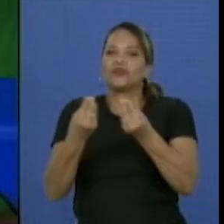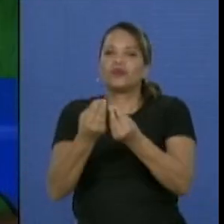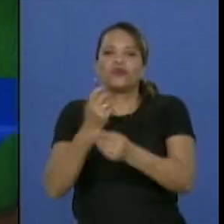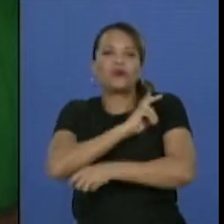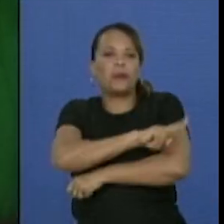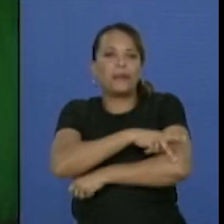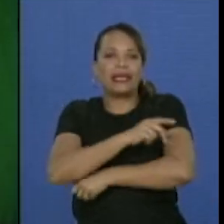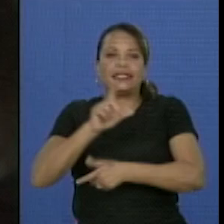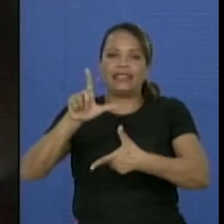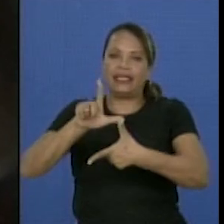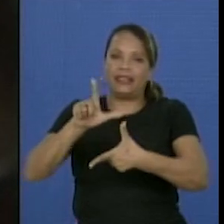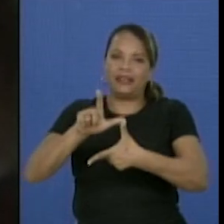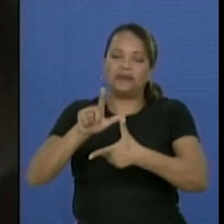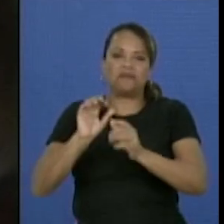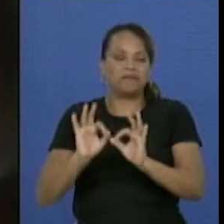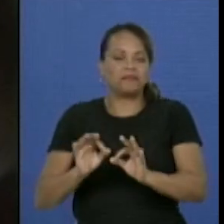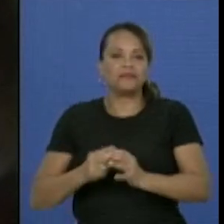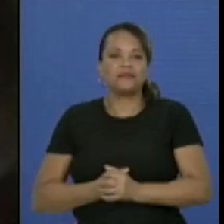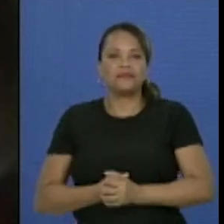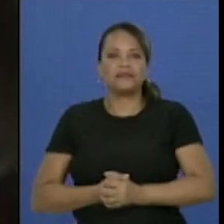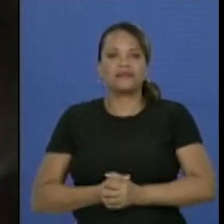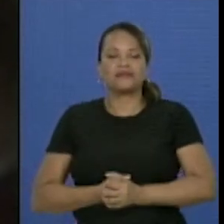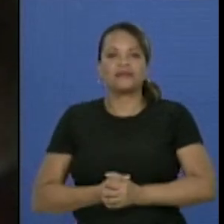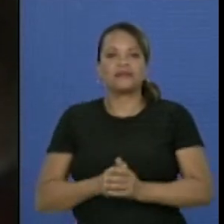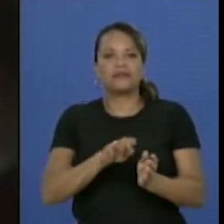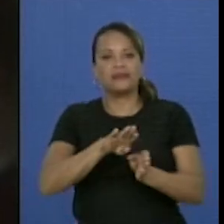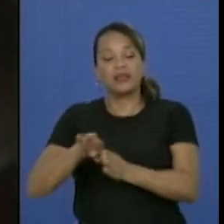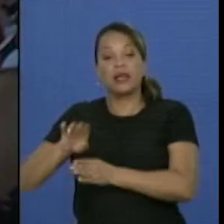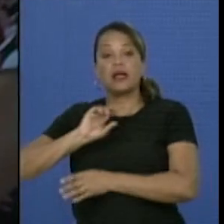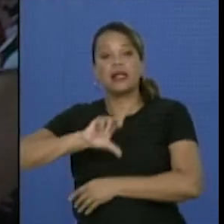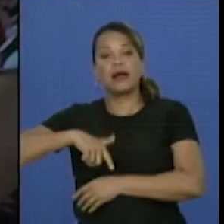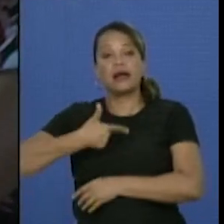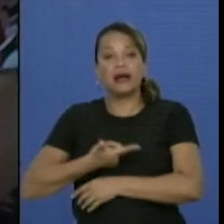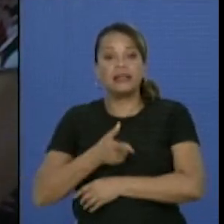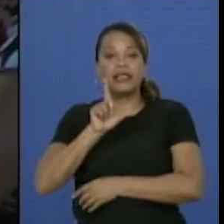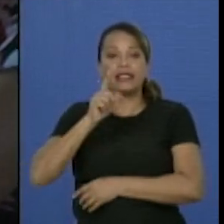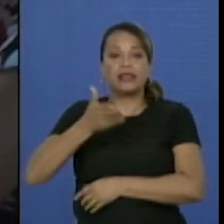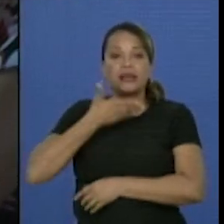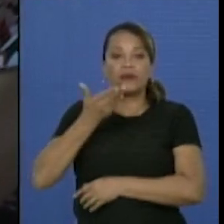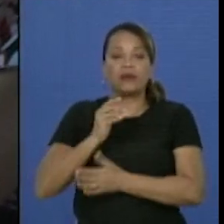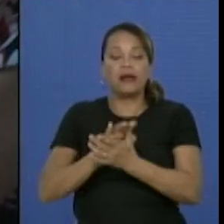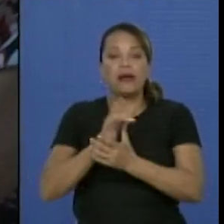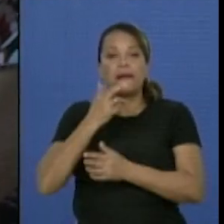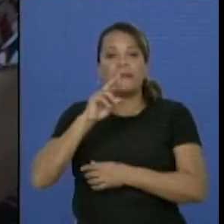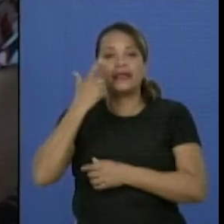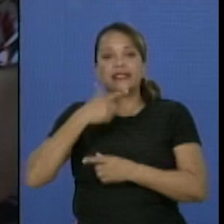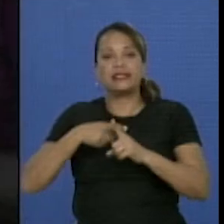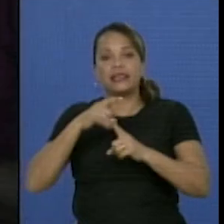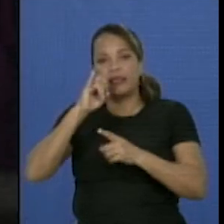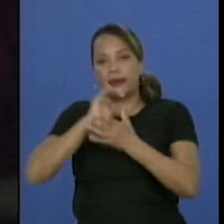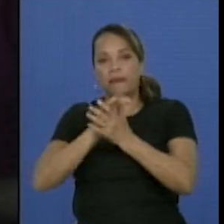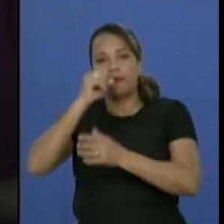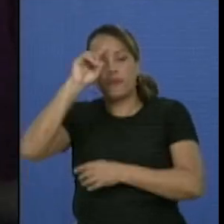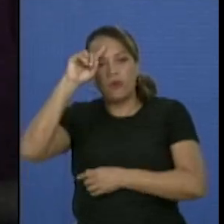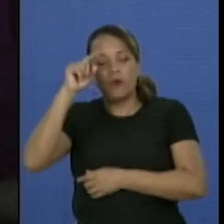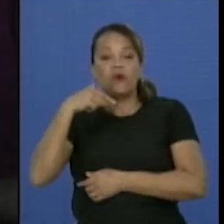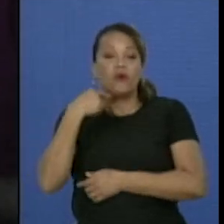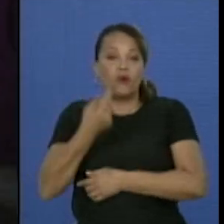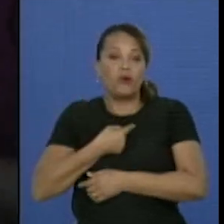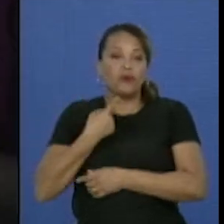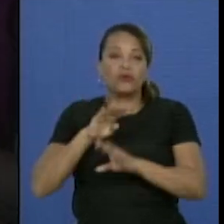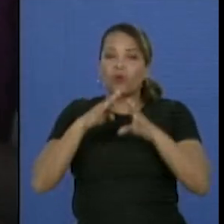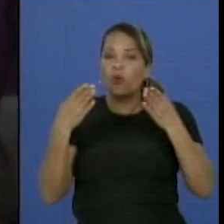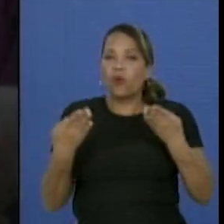latinoamericanos. Desde las artes y la literatura, hasta el marxismo cubano, la revolución y la identidad cubanas,